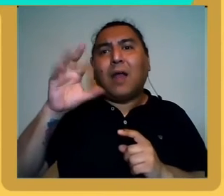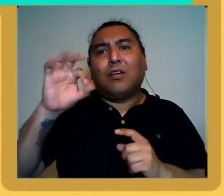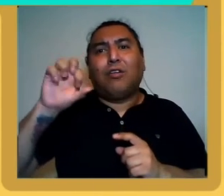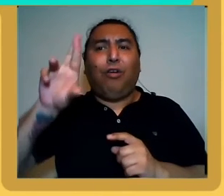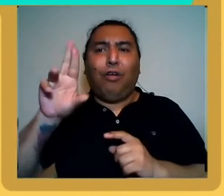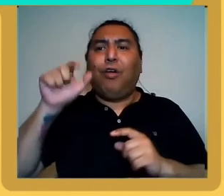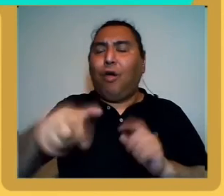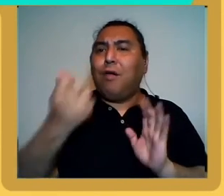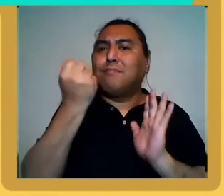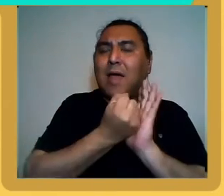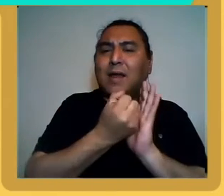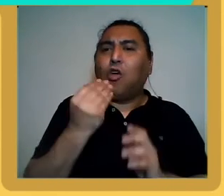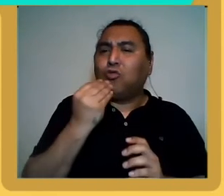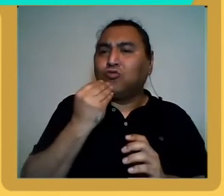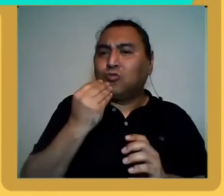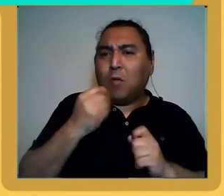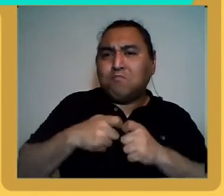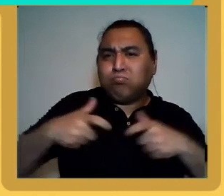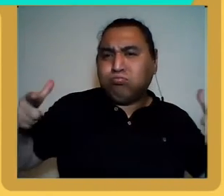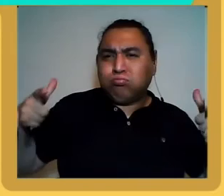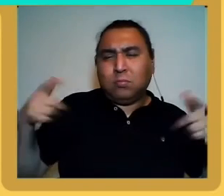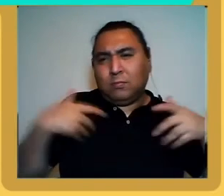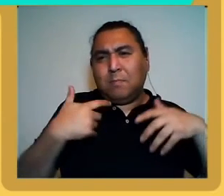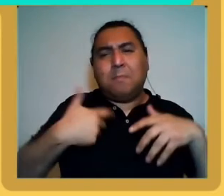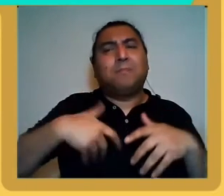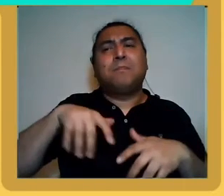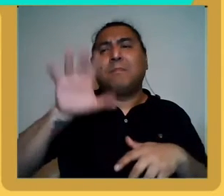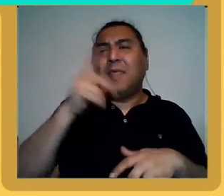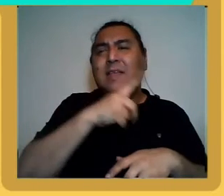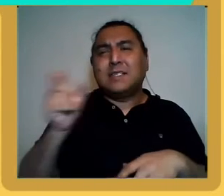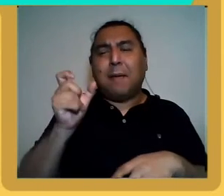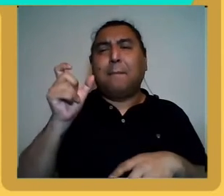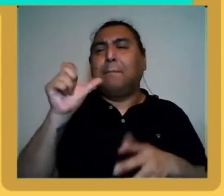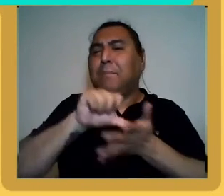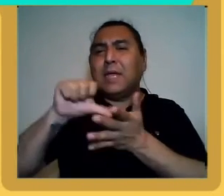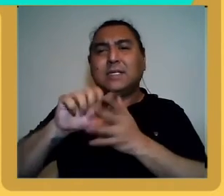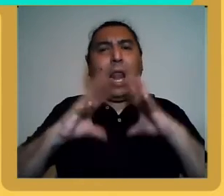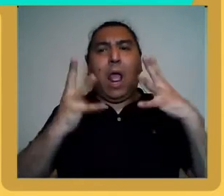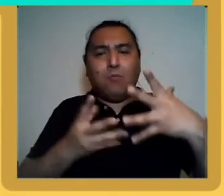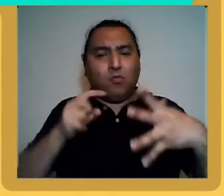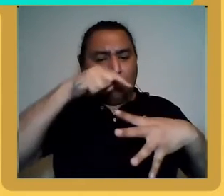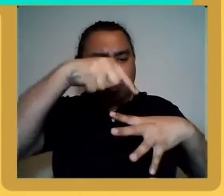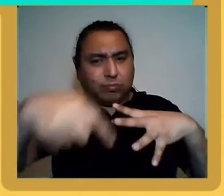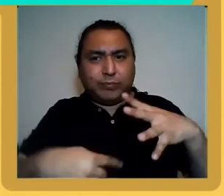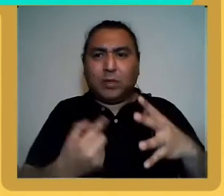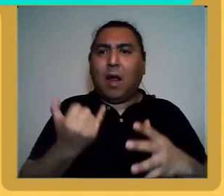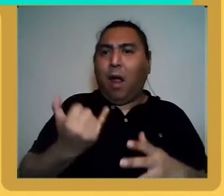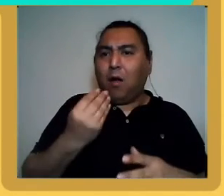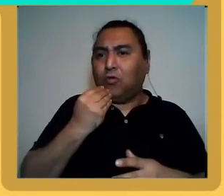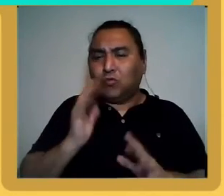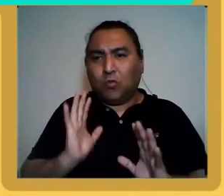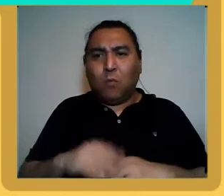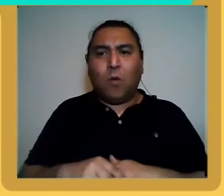masivo que está presente en más de 100 países del mundo, y, bueno, esta, yo diría, fue un poco